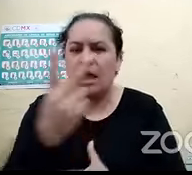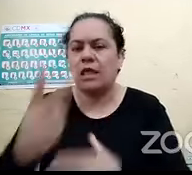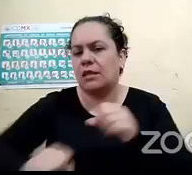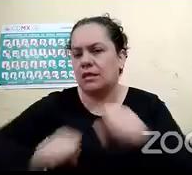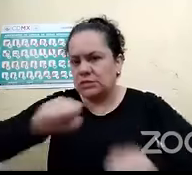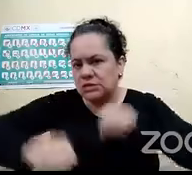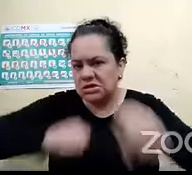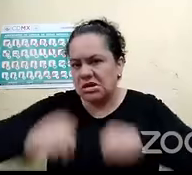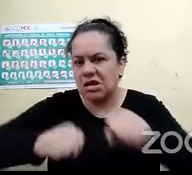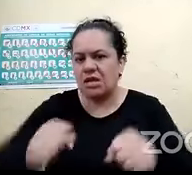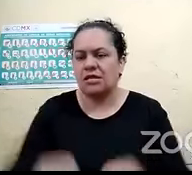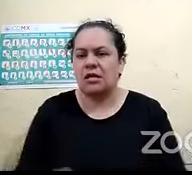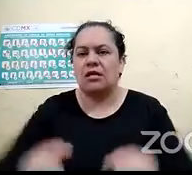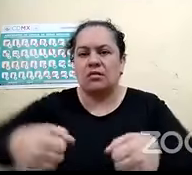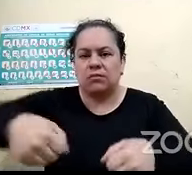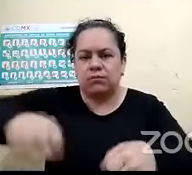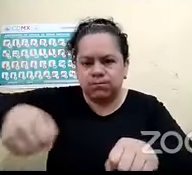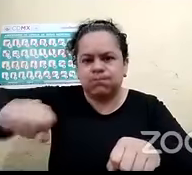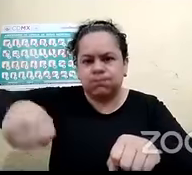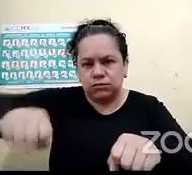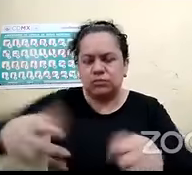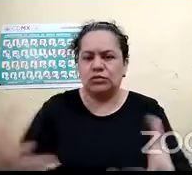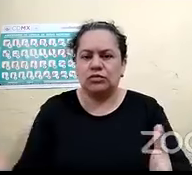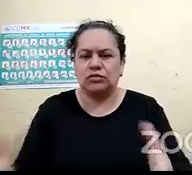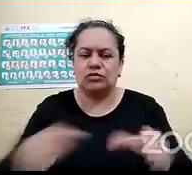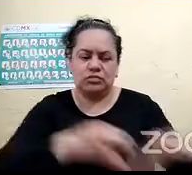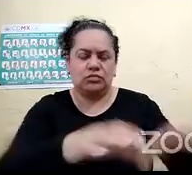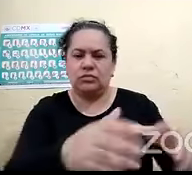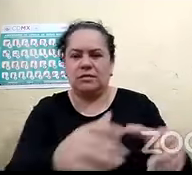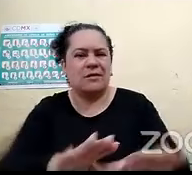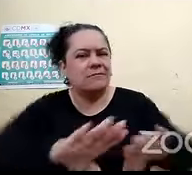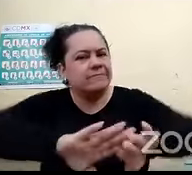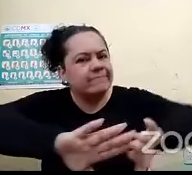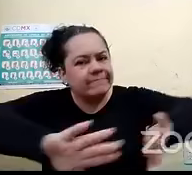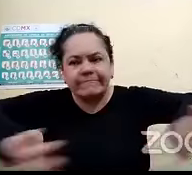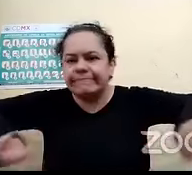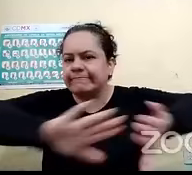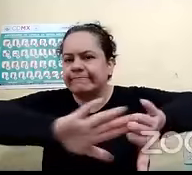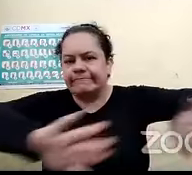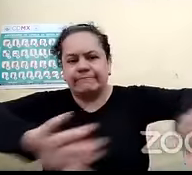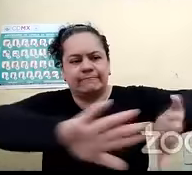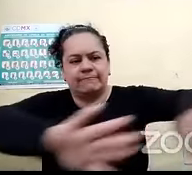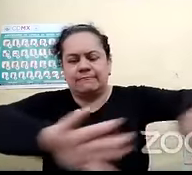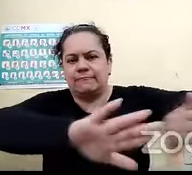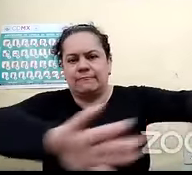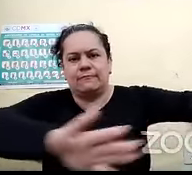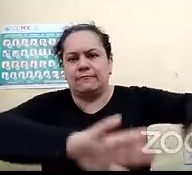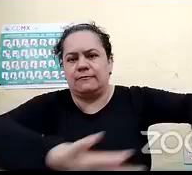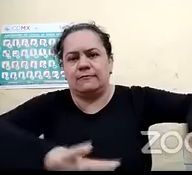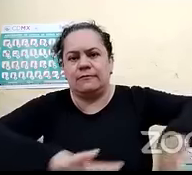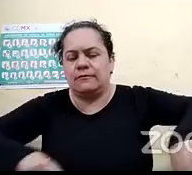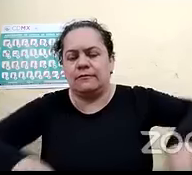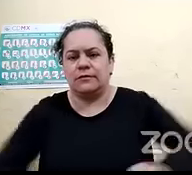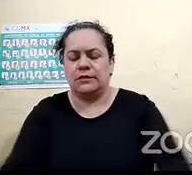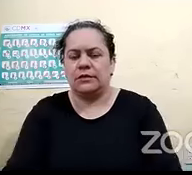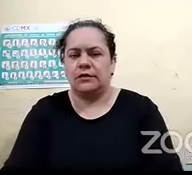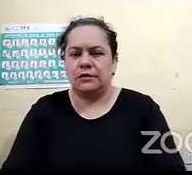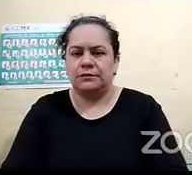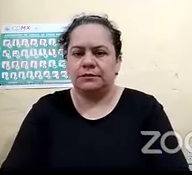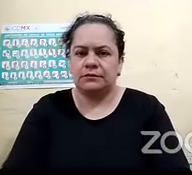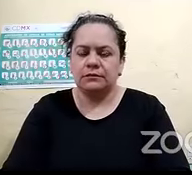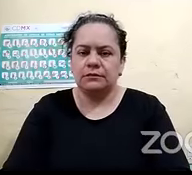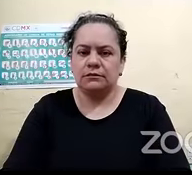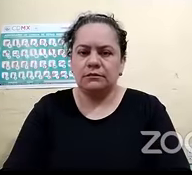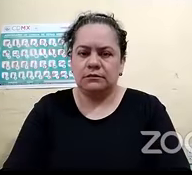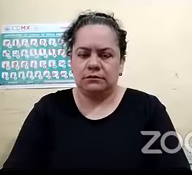colocar en espacio donde es una ruta de salida eso es